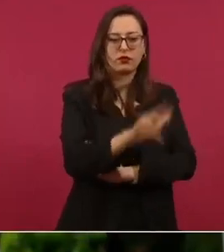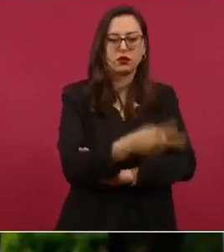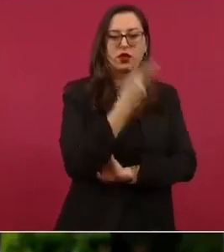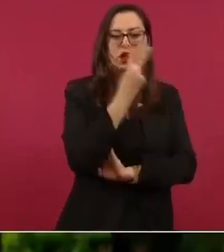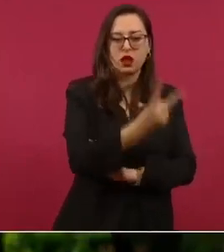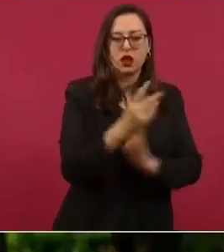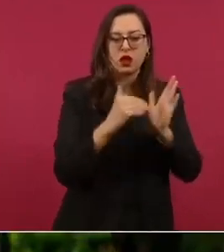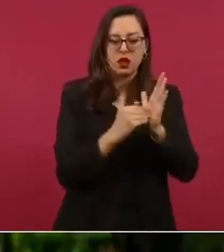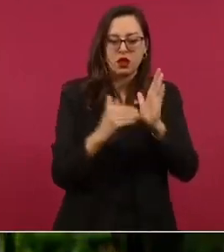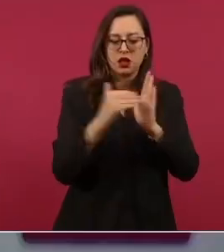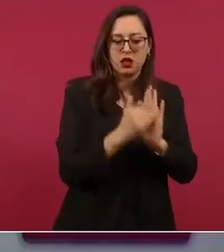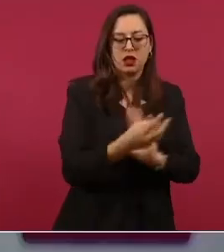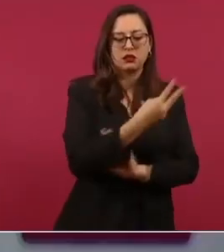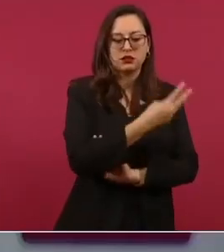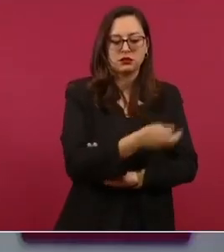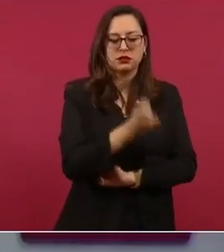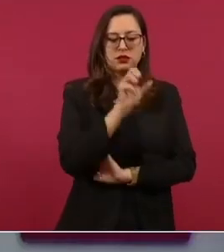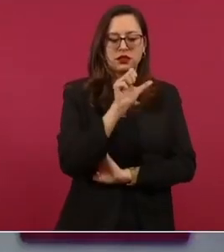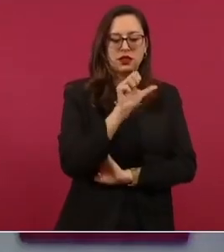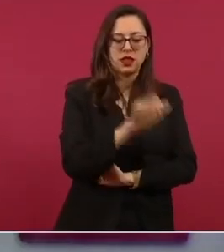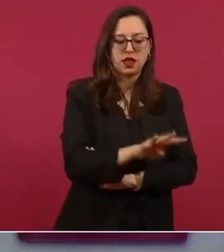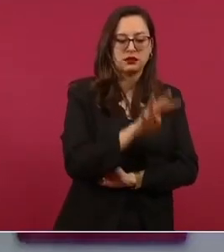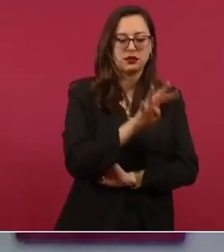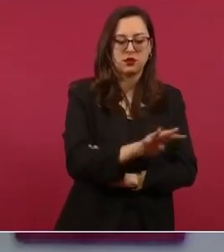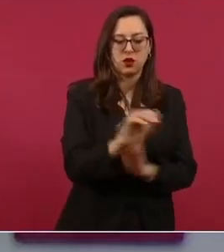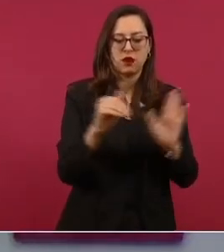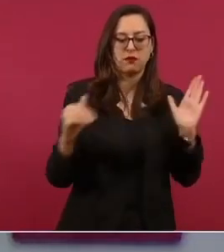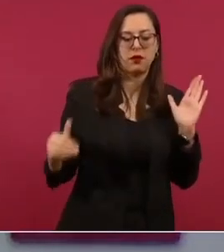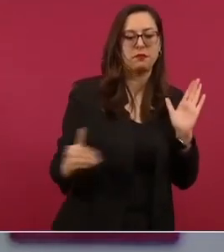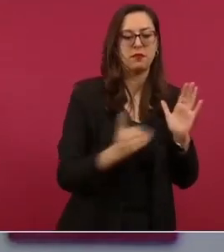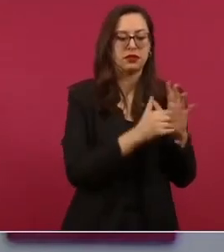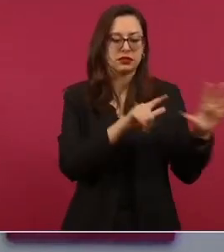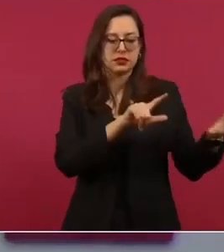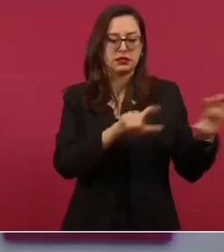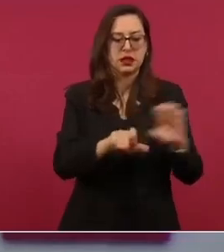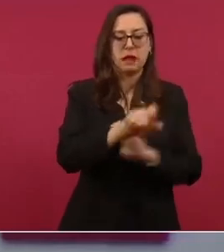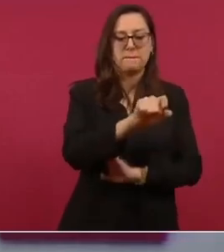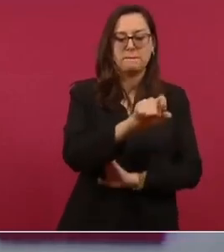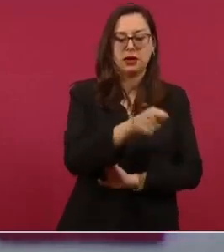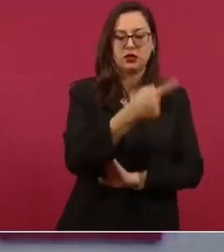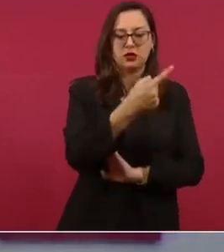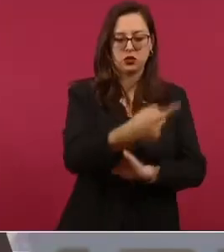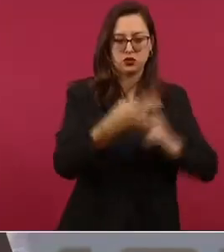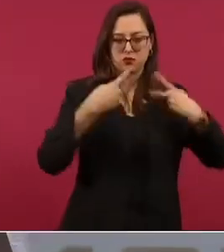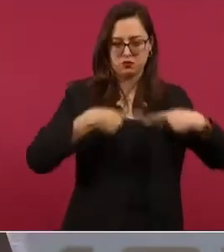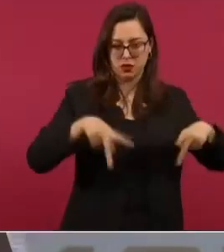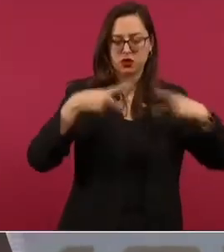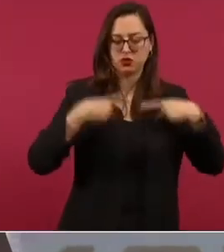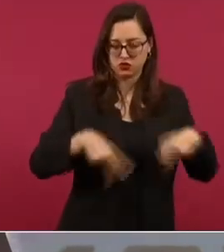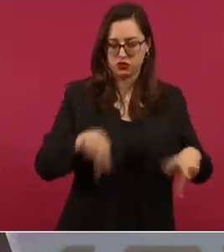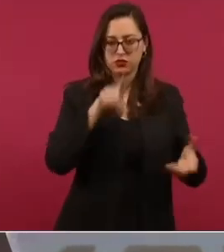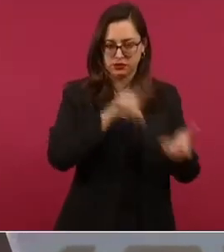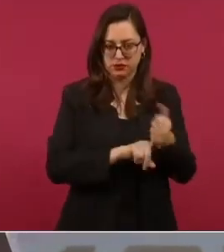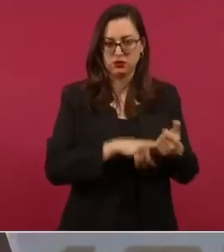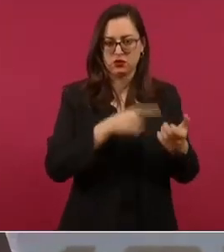319 mil 721 derechohabientes